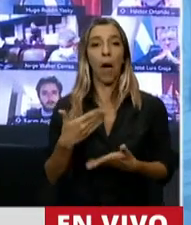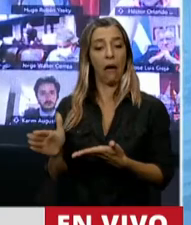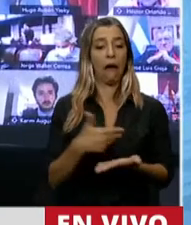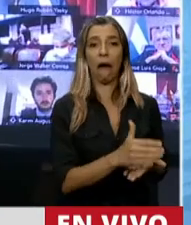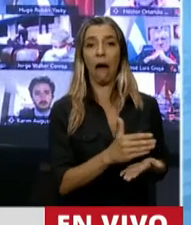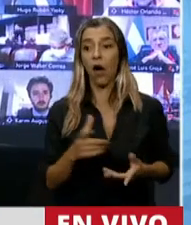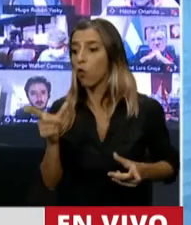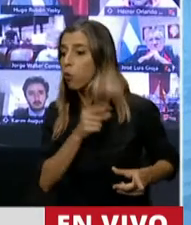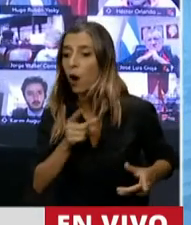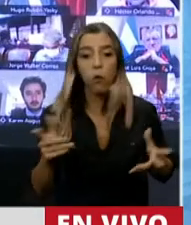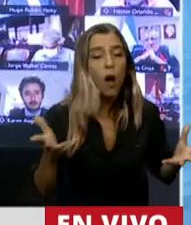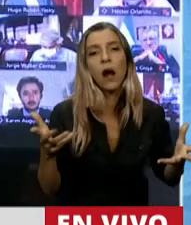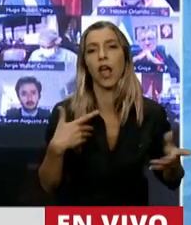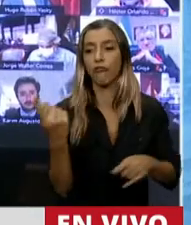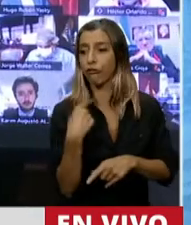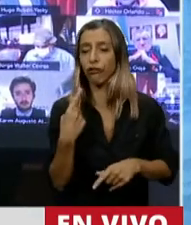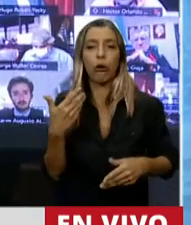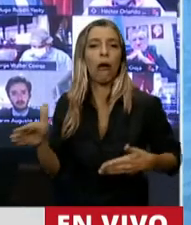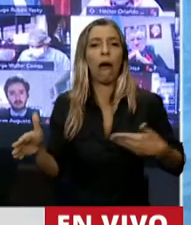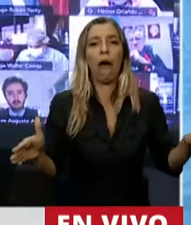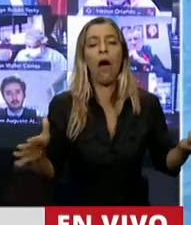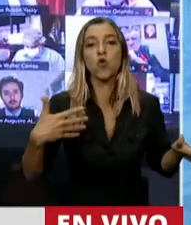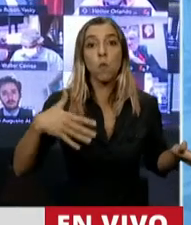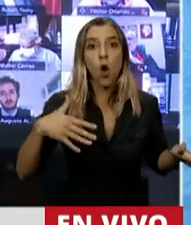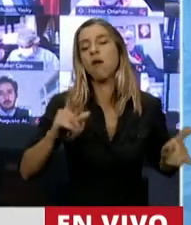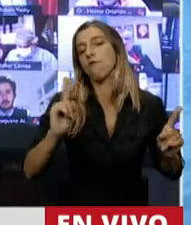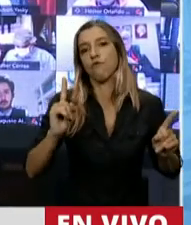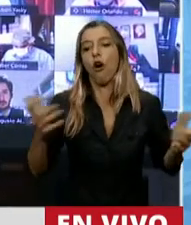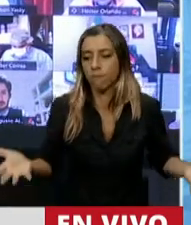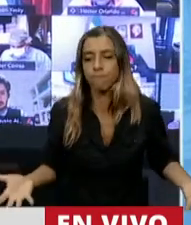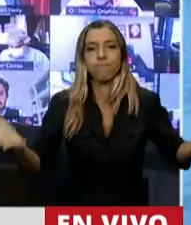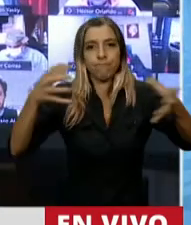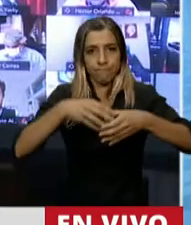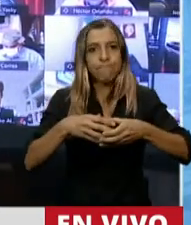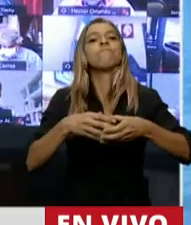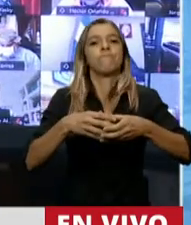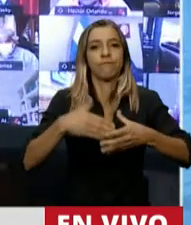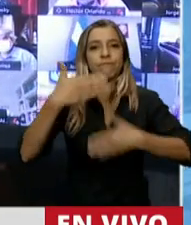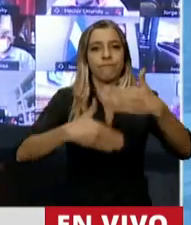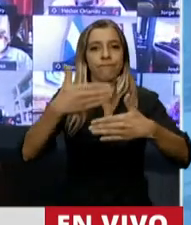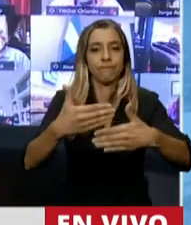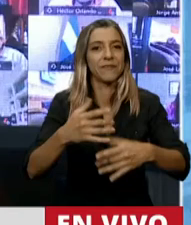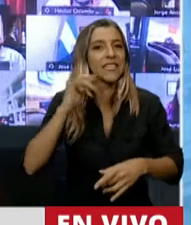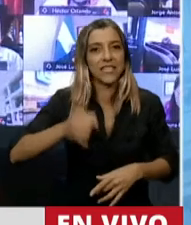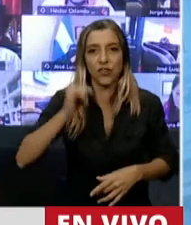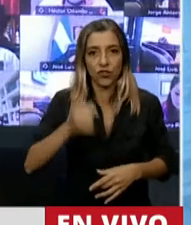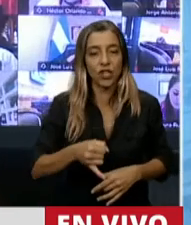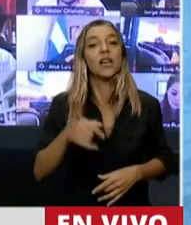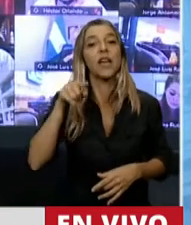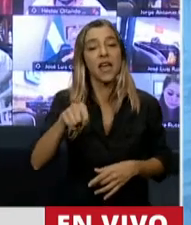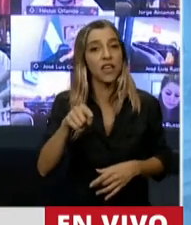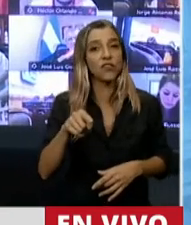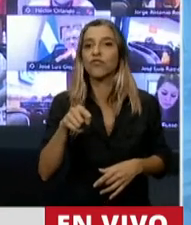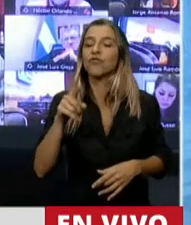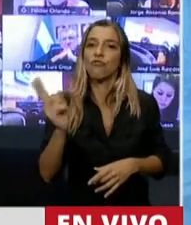dejar que nadie quede a un costado de la vida. Esto nos debe indignar hasta hacernos bajar de nuestra